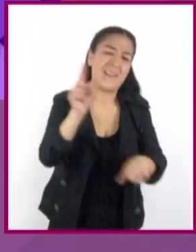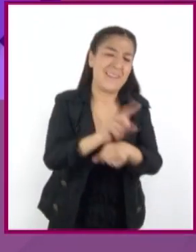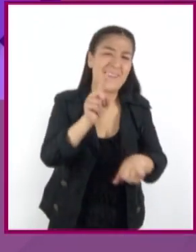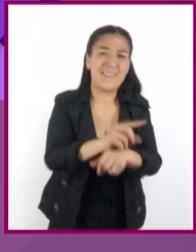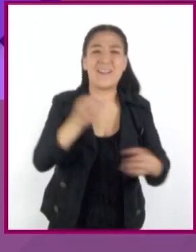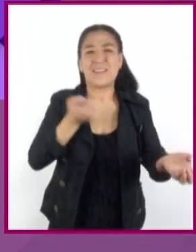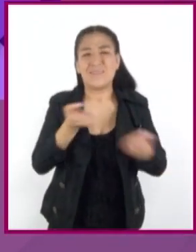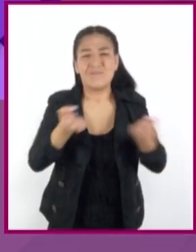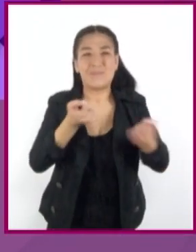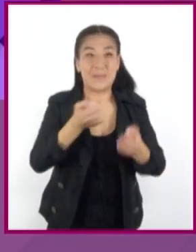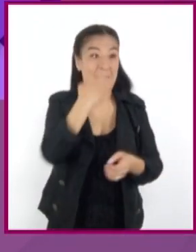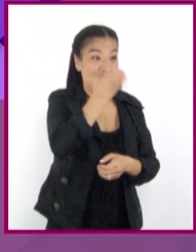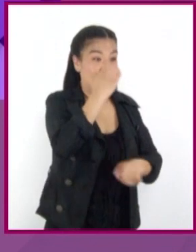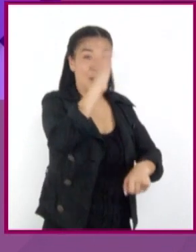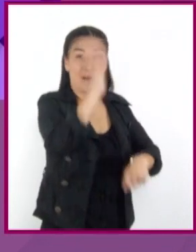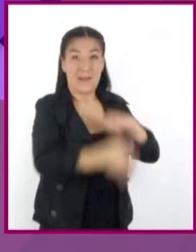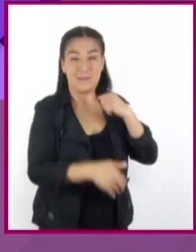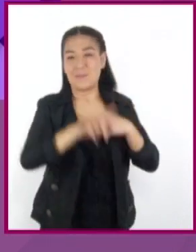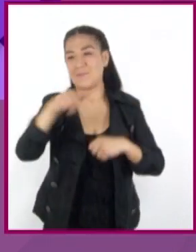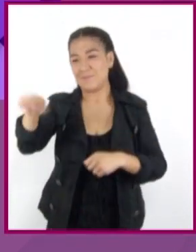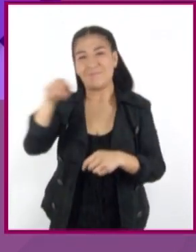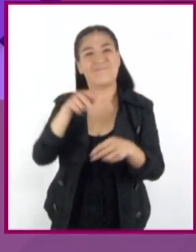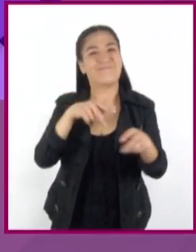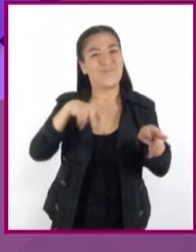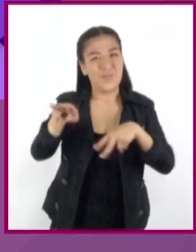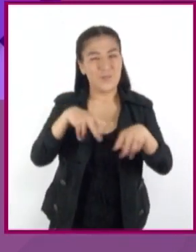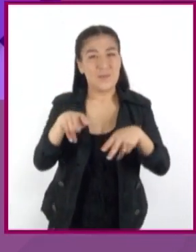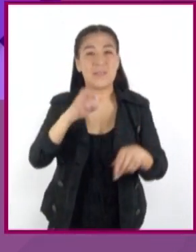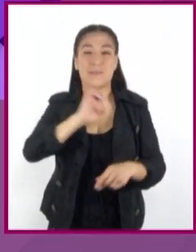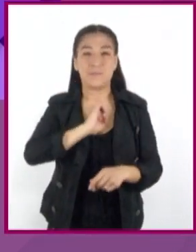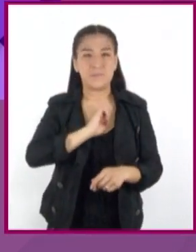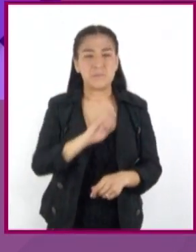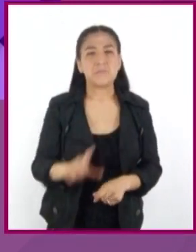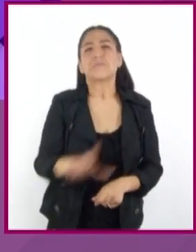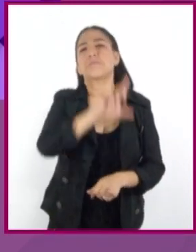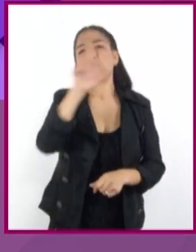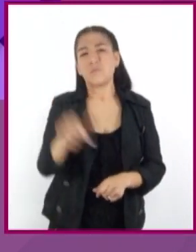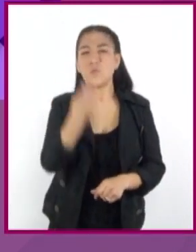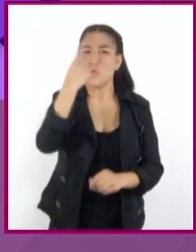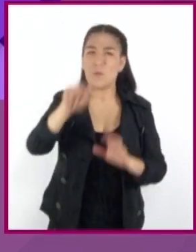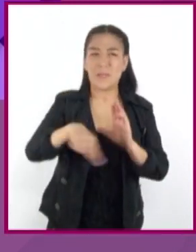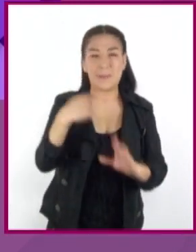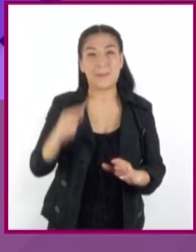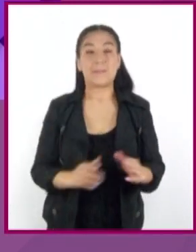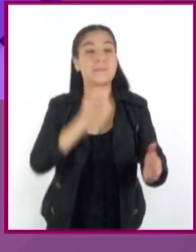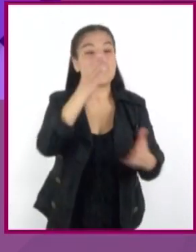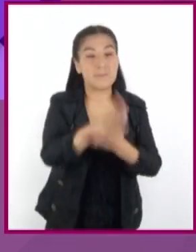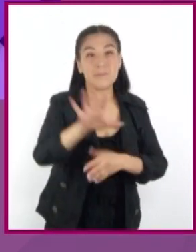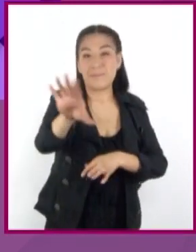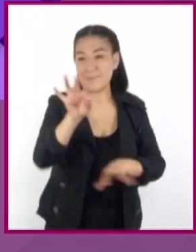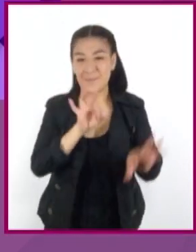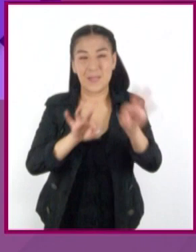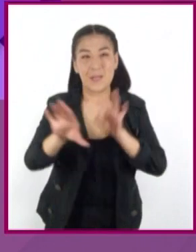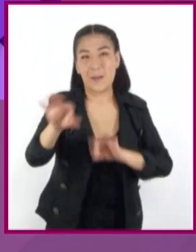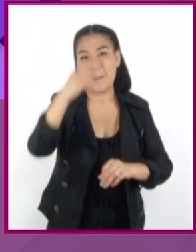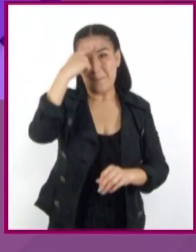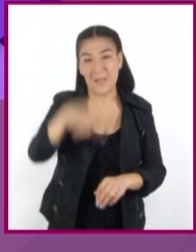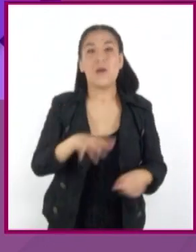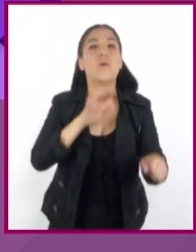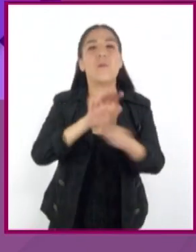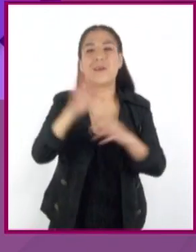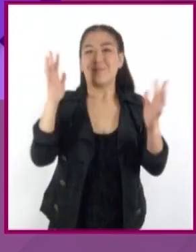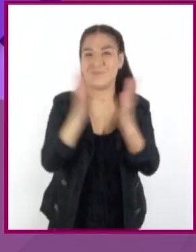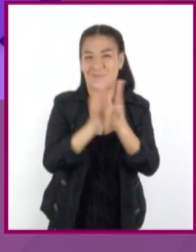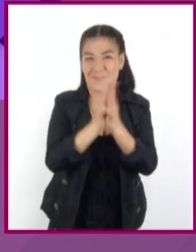para lograr su sueño. Sucedió un día que el entrenador les avisó que harían una preselección de jugadores para llevarlos